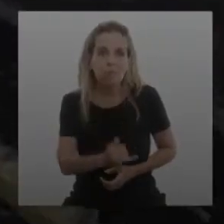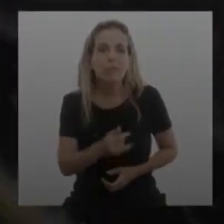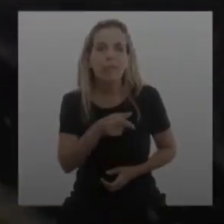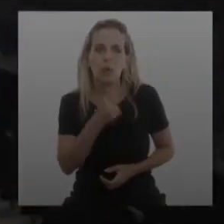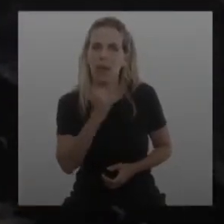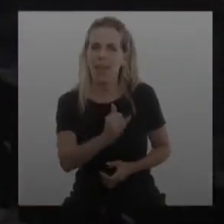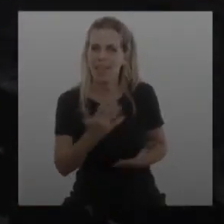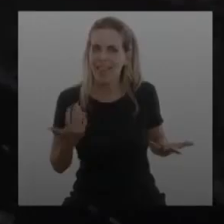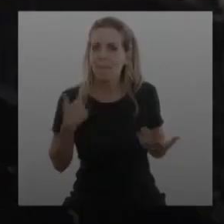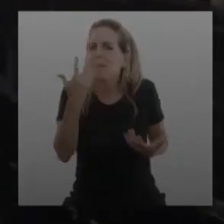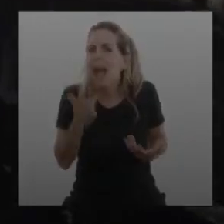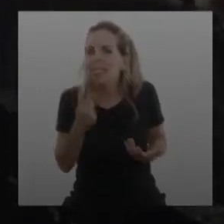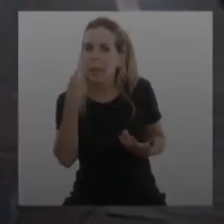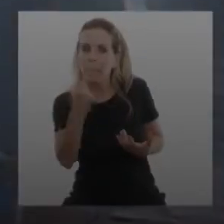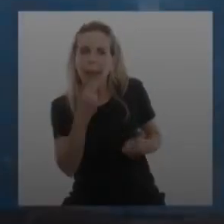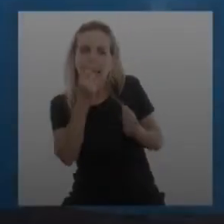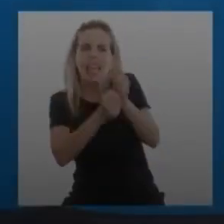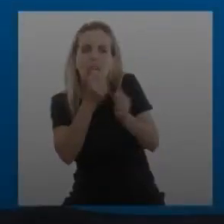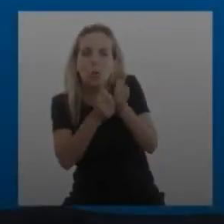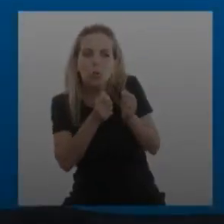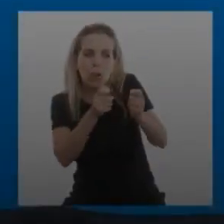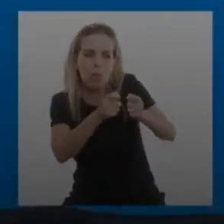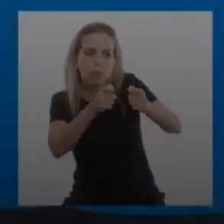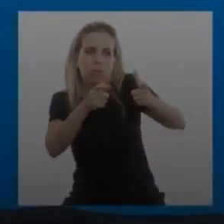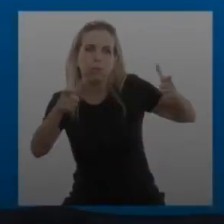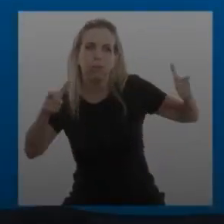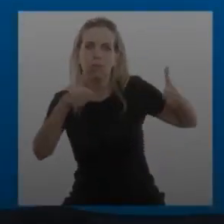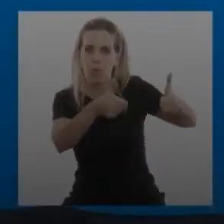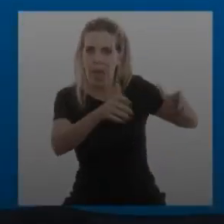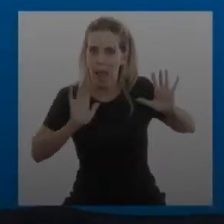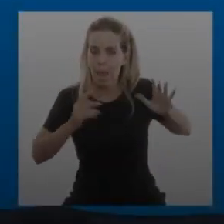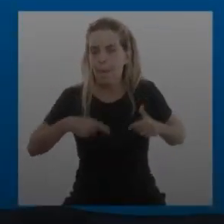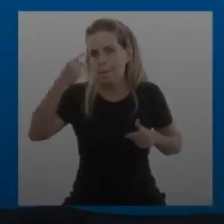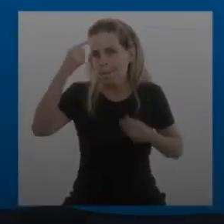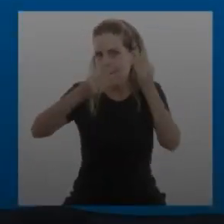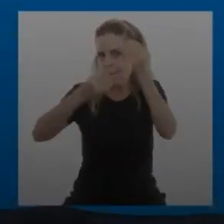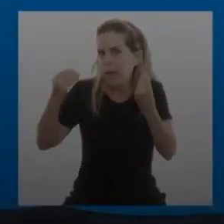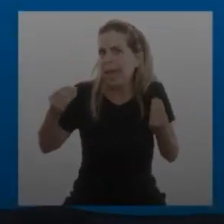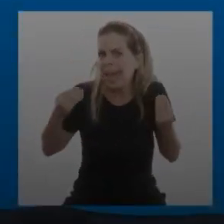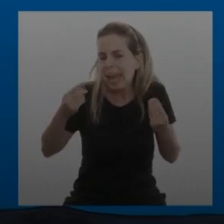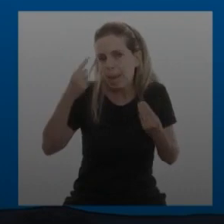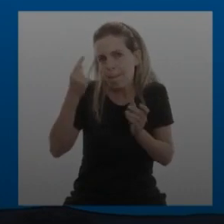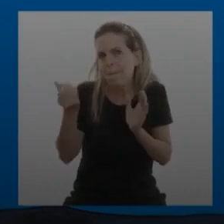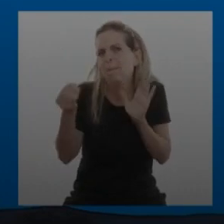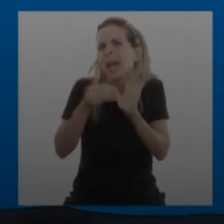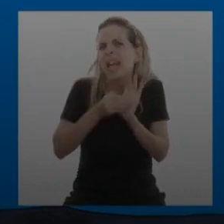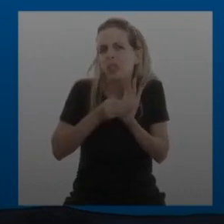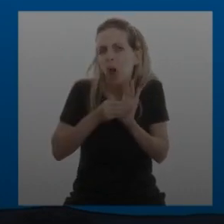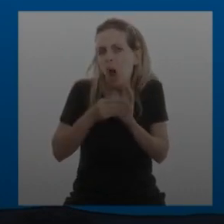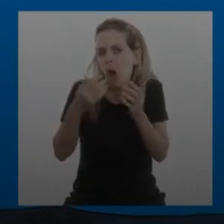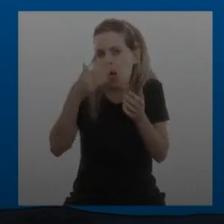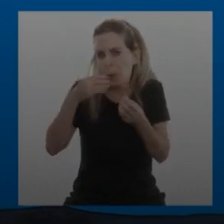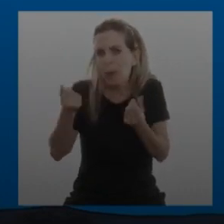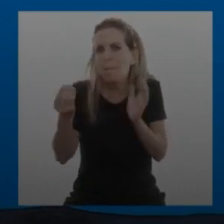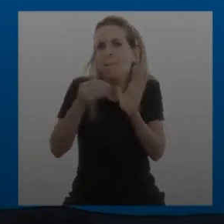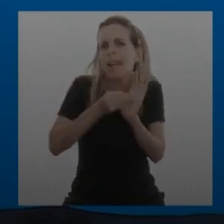me encanta verlos crecer así pero me preocupa que los precios de los productos textiles crezcan como crecen porque